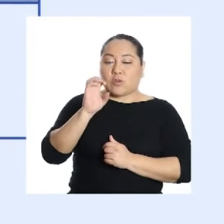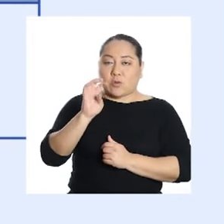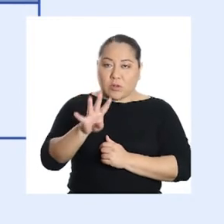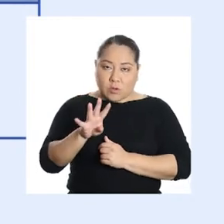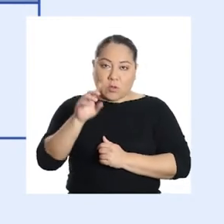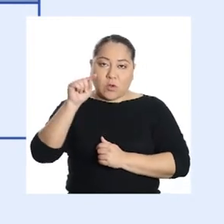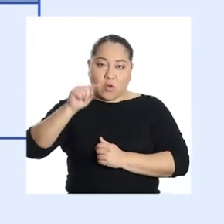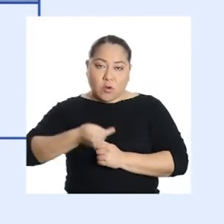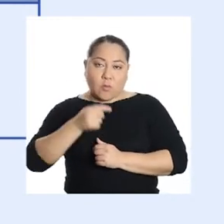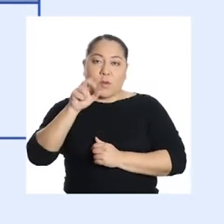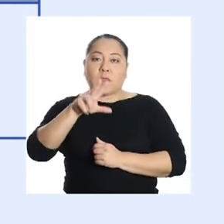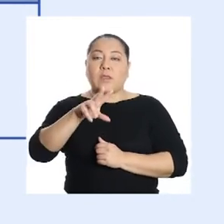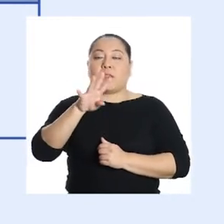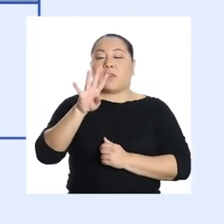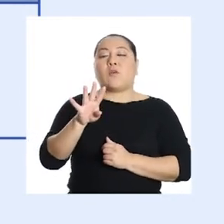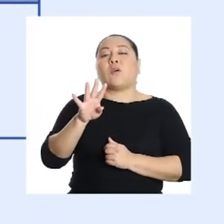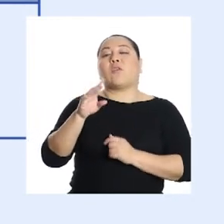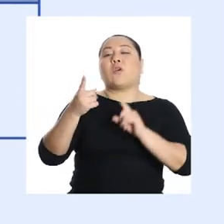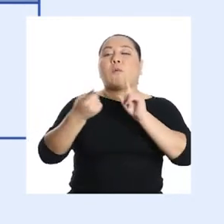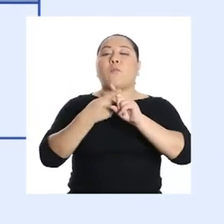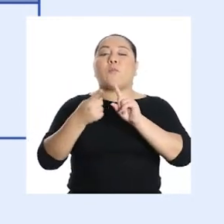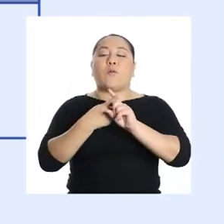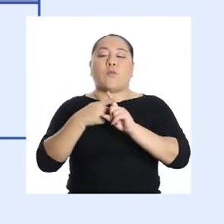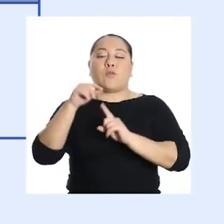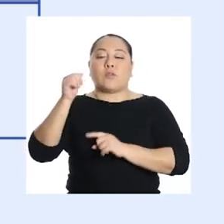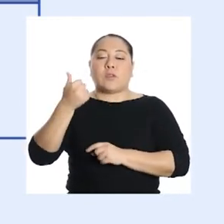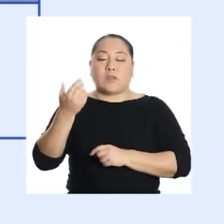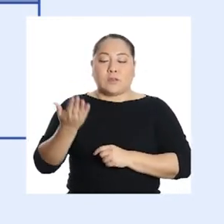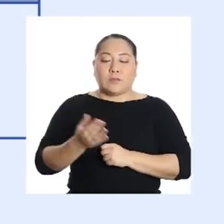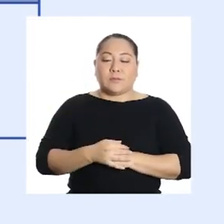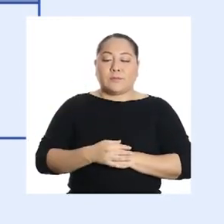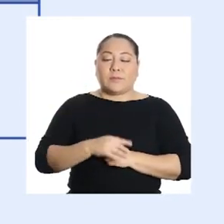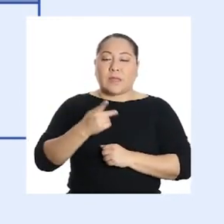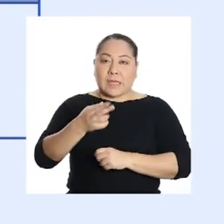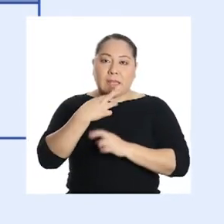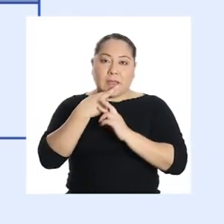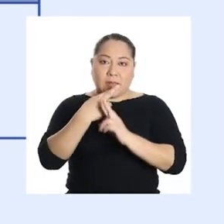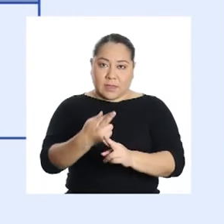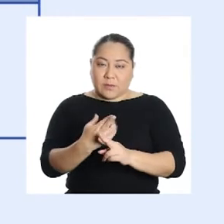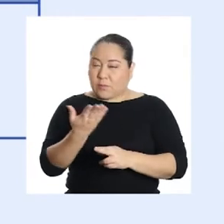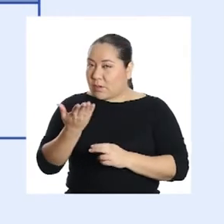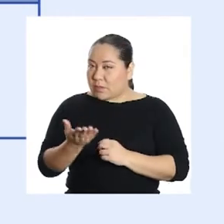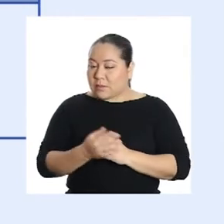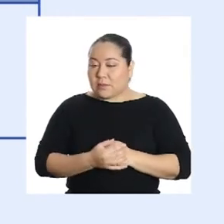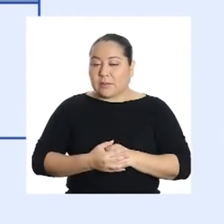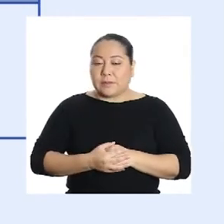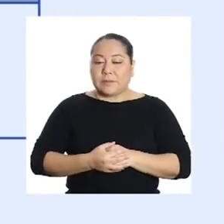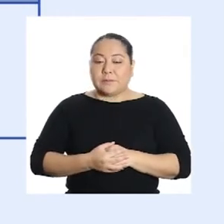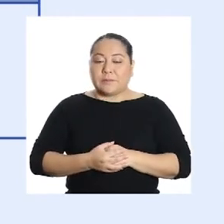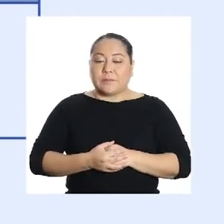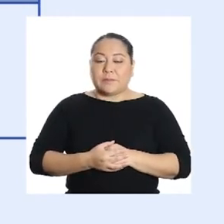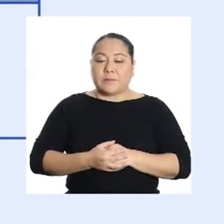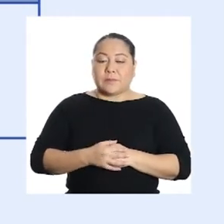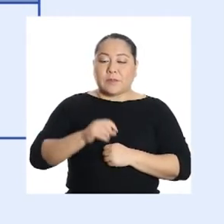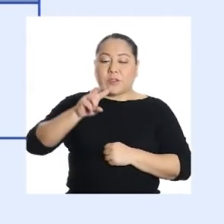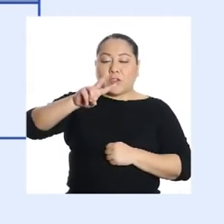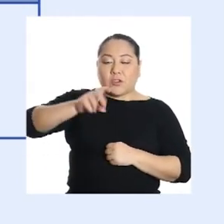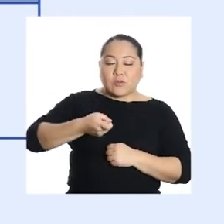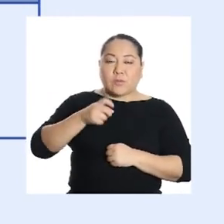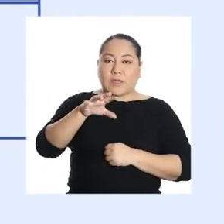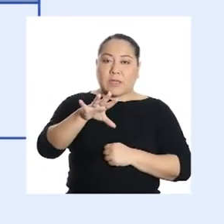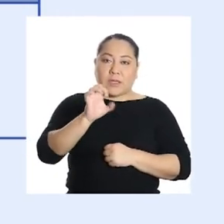254,34, que multiplica a 10. Y el resultado sería...